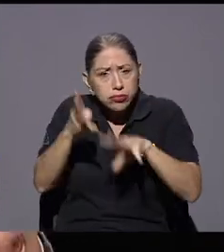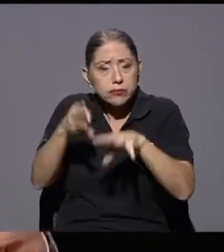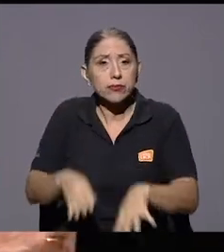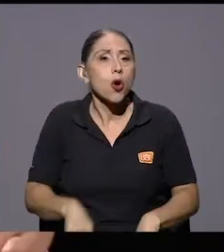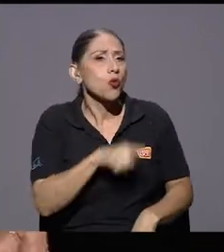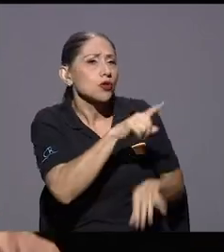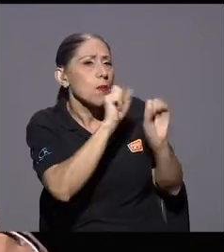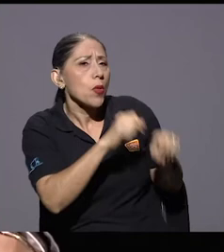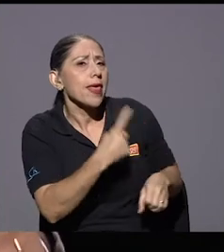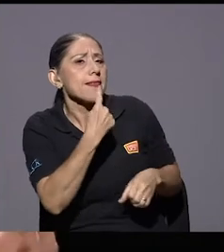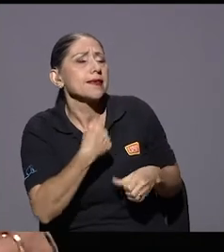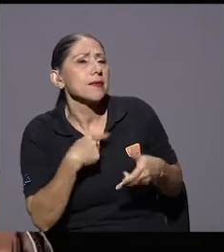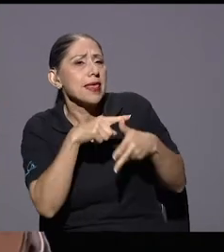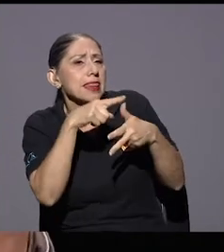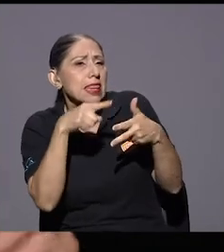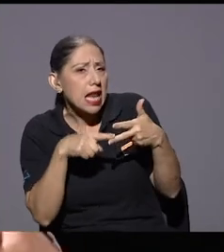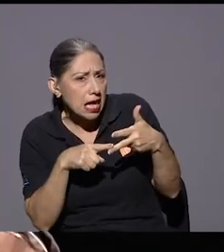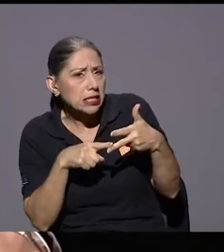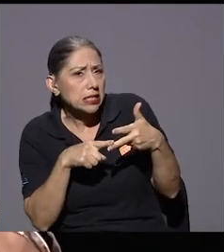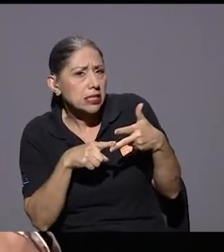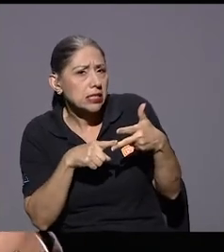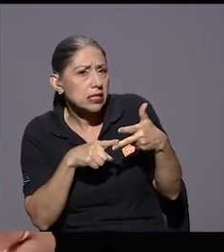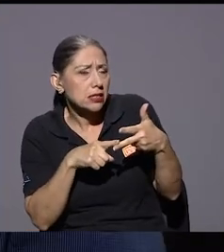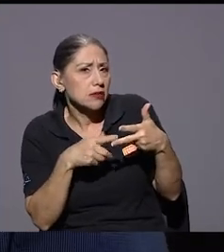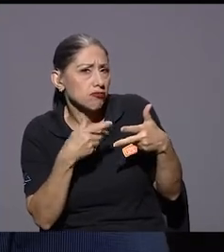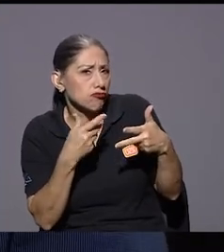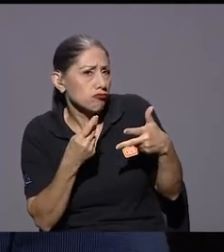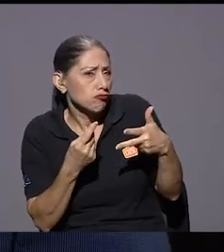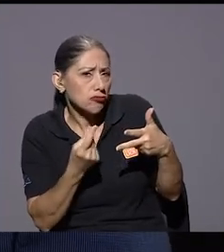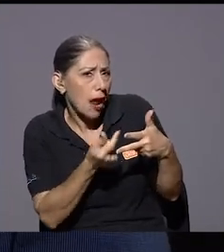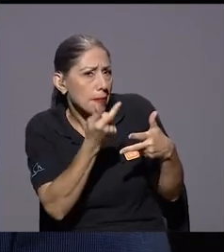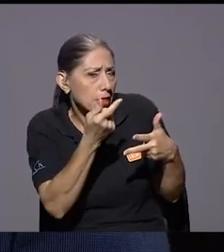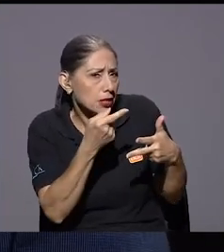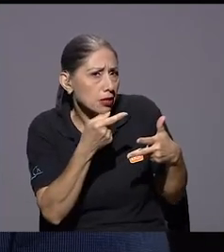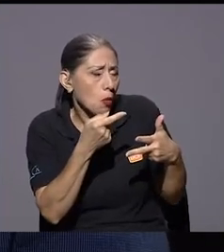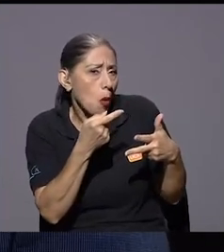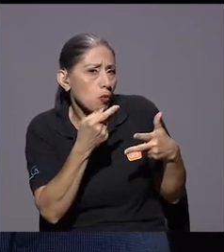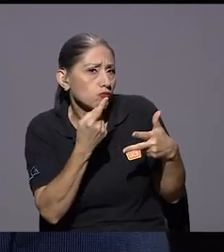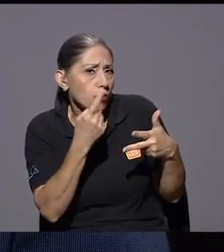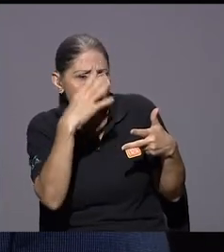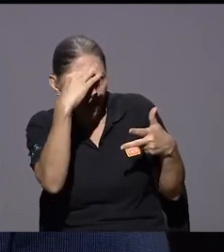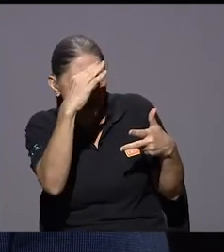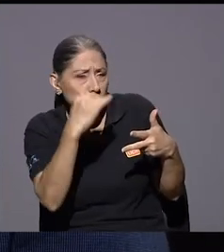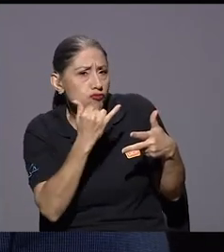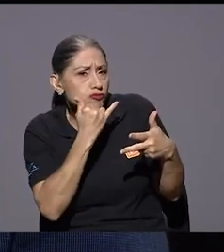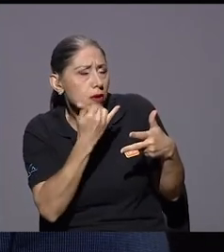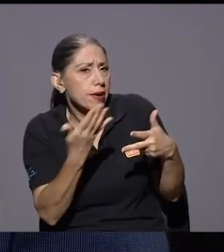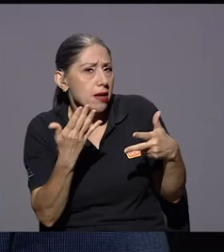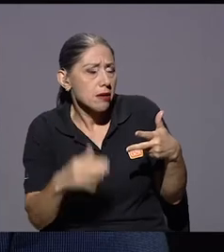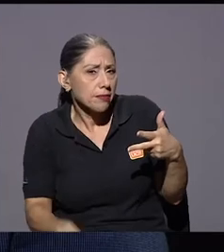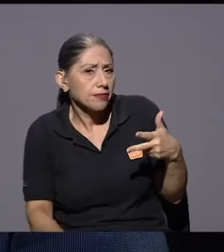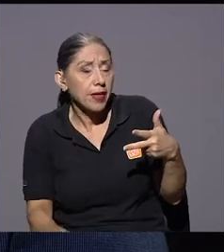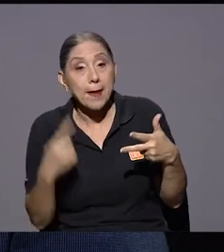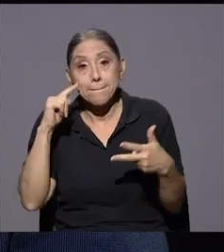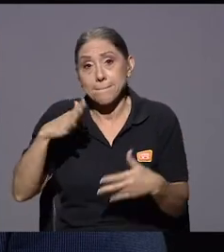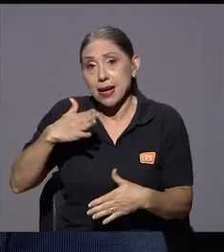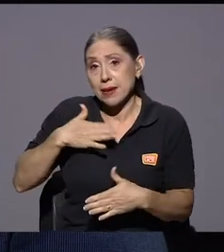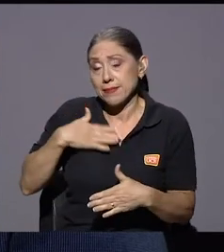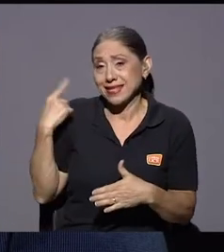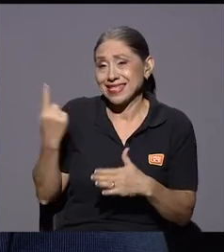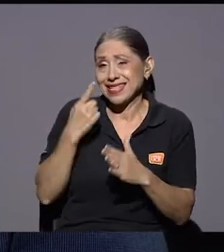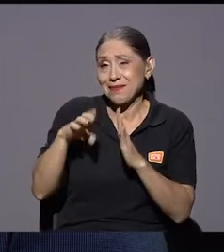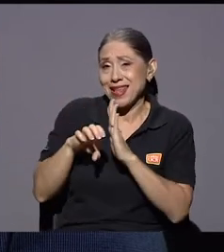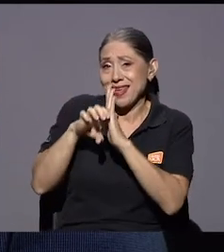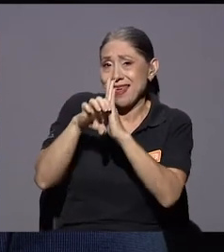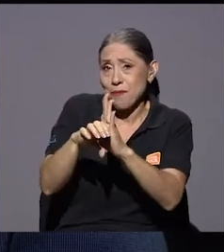decirme tres así rapiditas a su criterio que fueron las más importantes para mí que siempre lo pongo de ejemplo